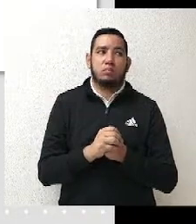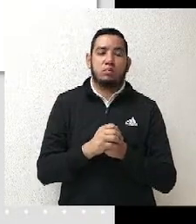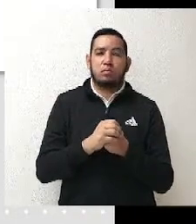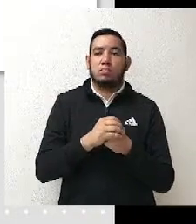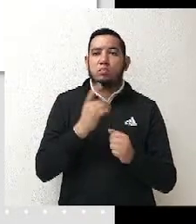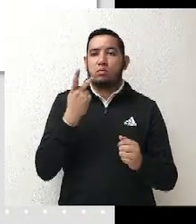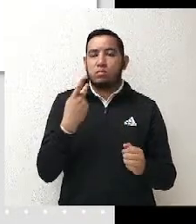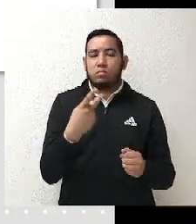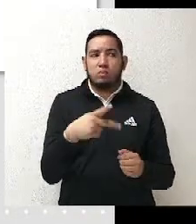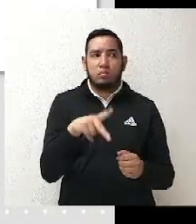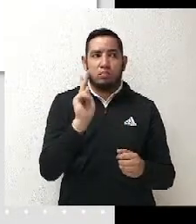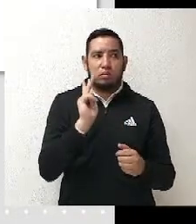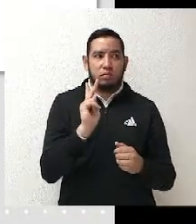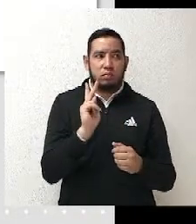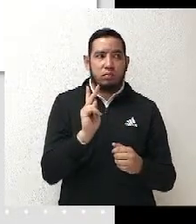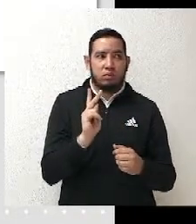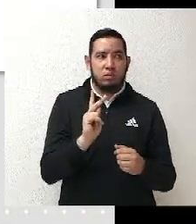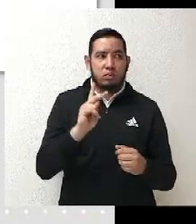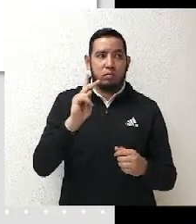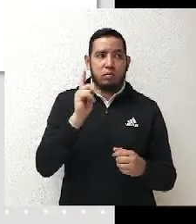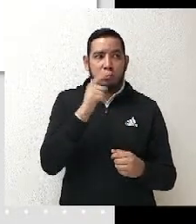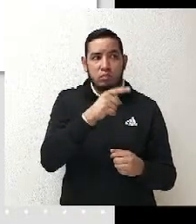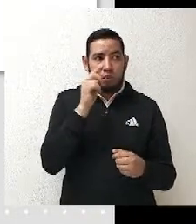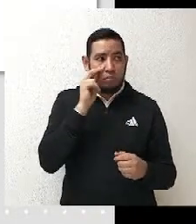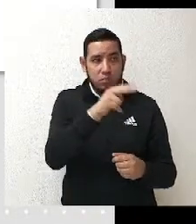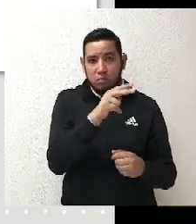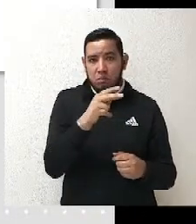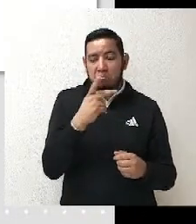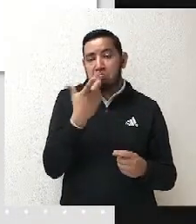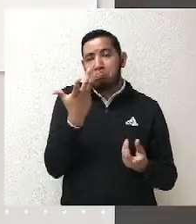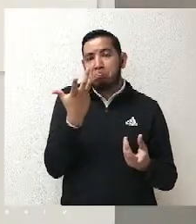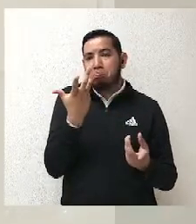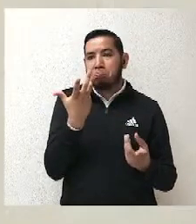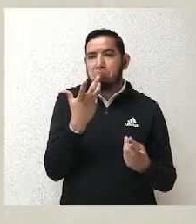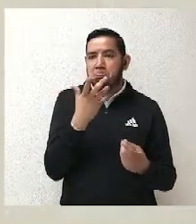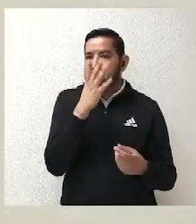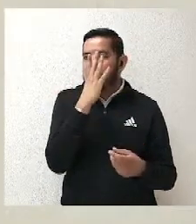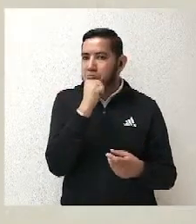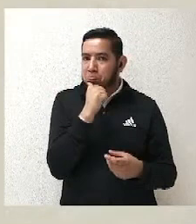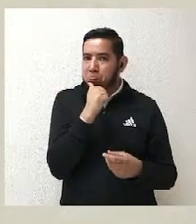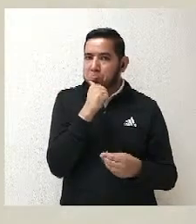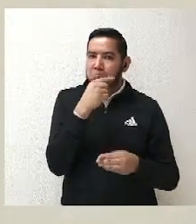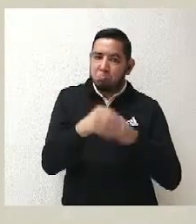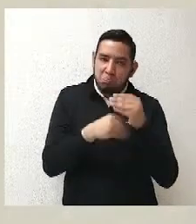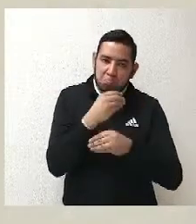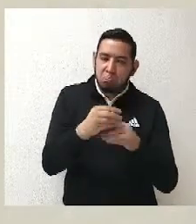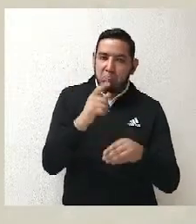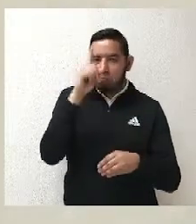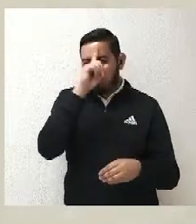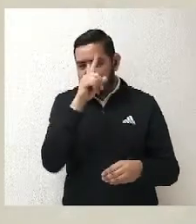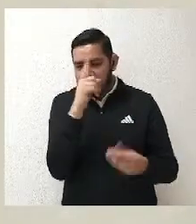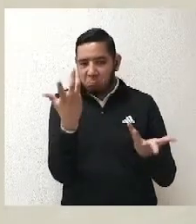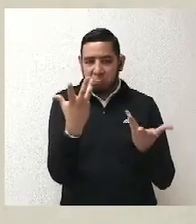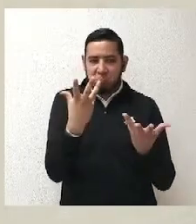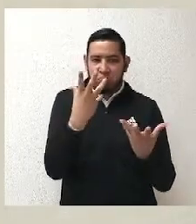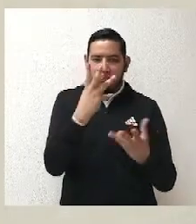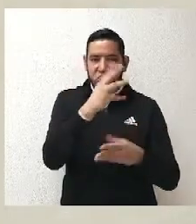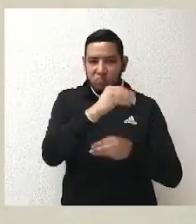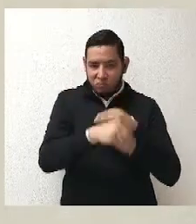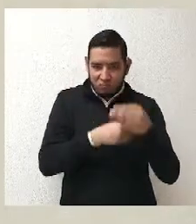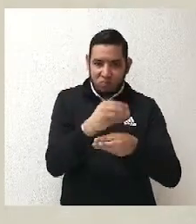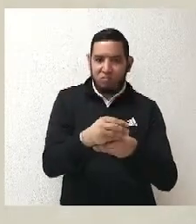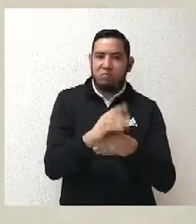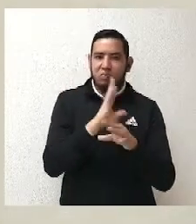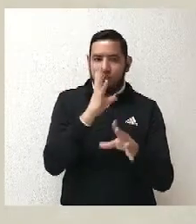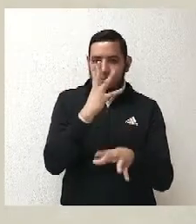pero en realidad no hubo un criterio, fue resolver como forma de derecho. Si a mí me preguntan y lo digo a título personal, resolvimos